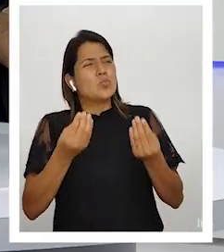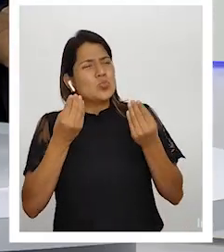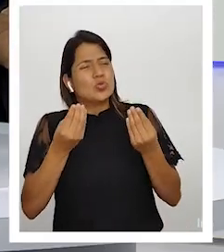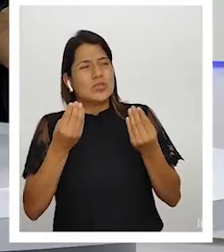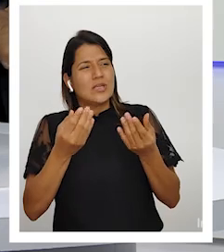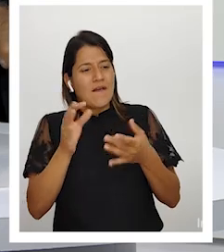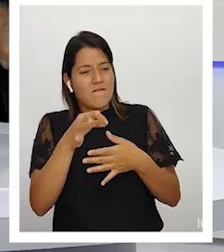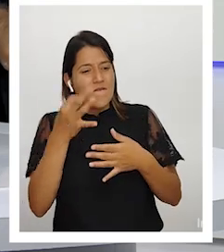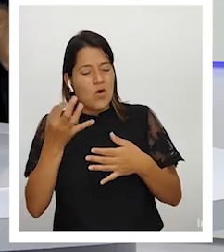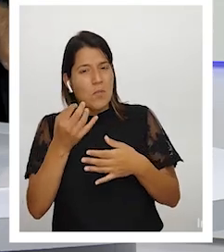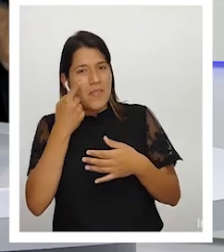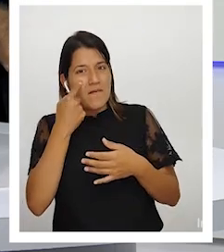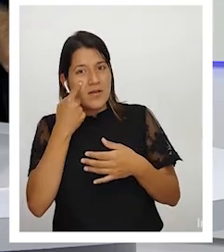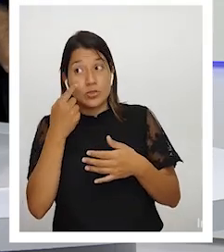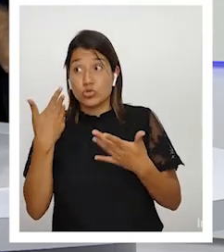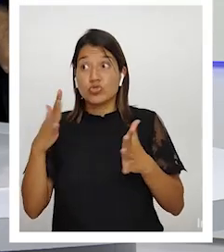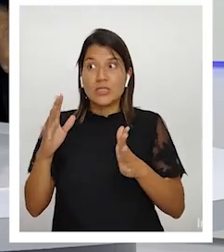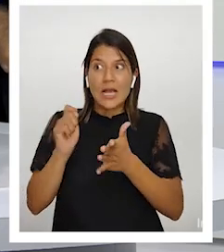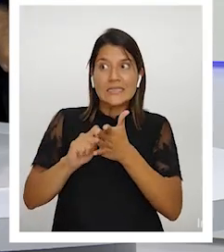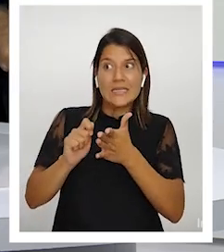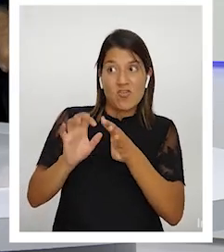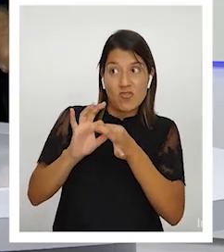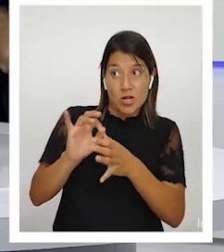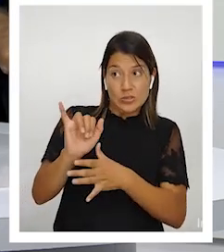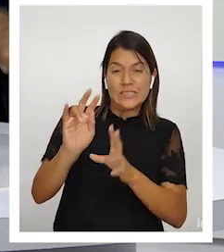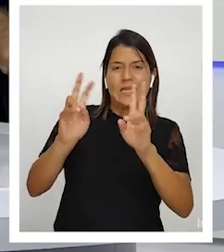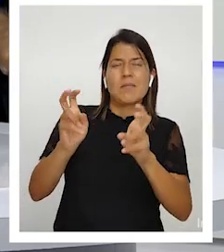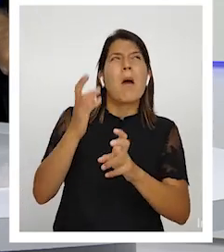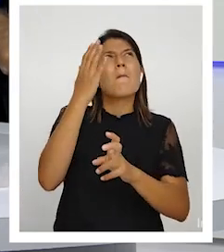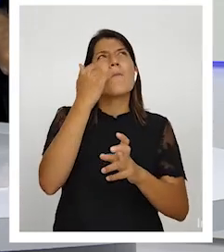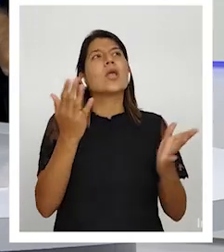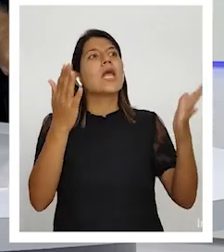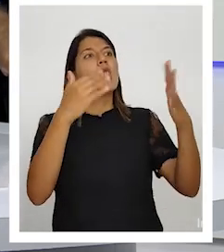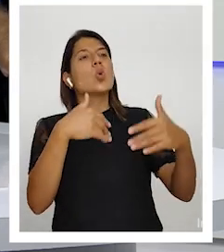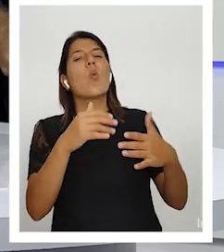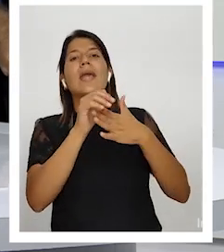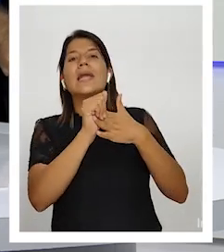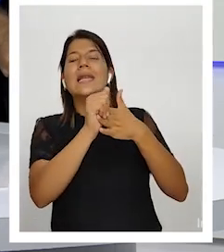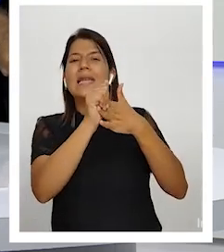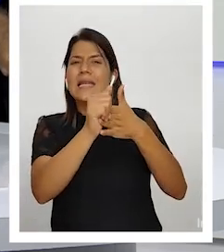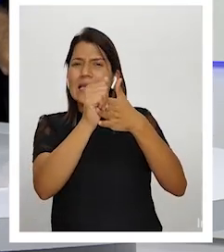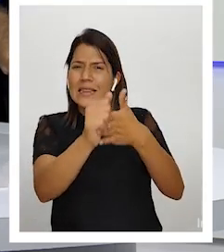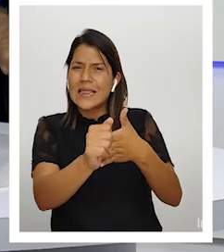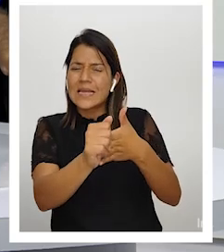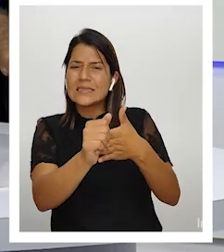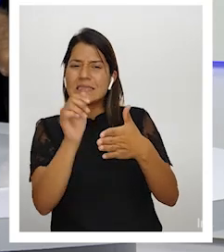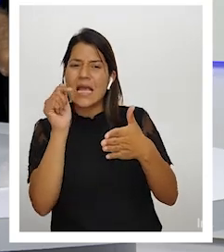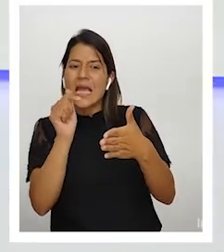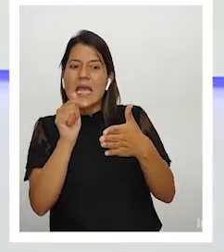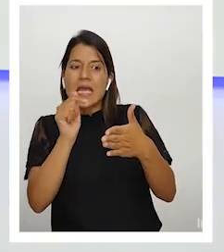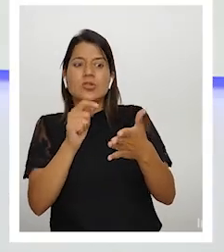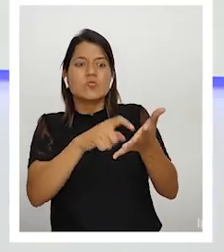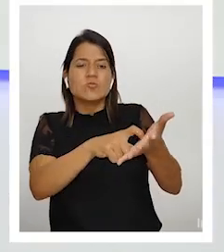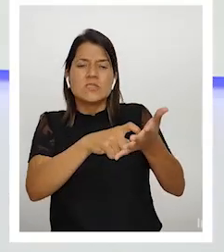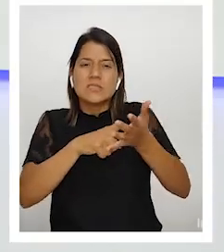esto ¿por qué no hay líderes que inspiren que demanden